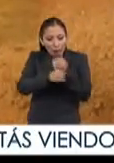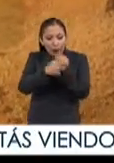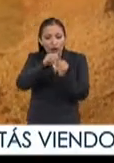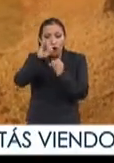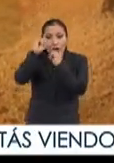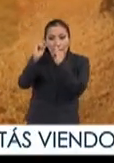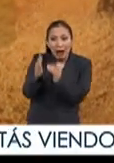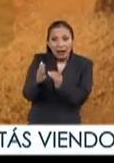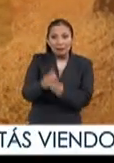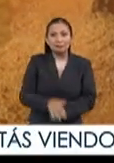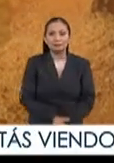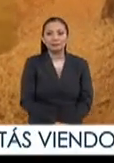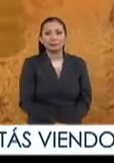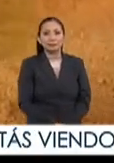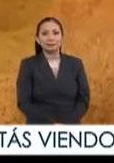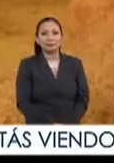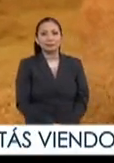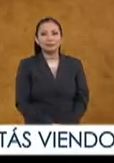imágenes